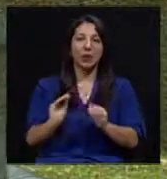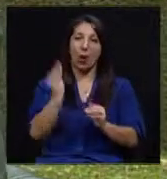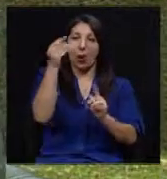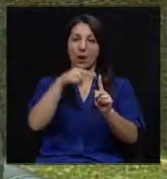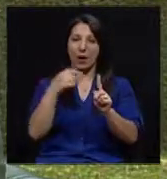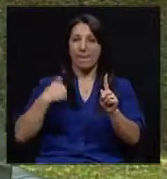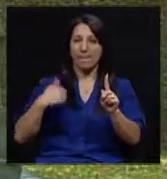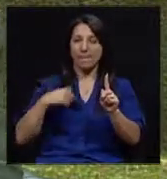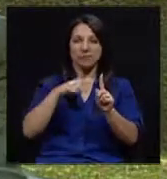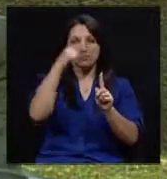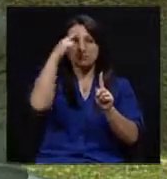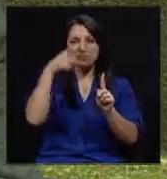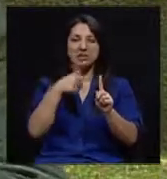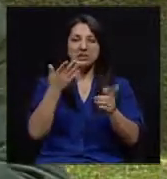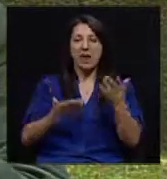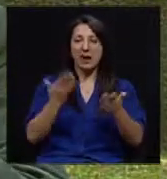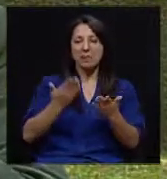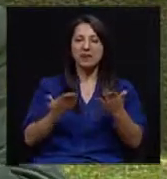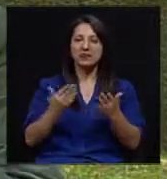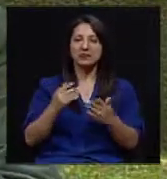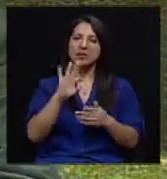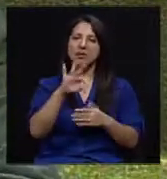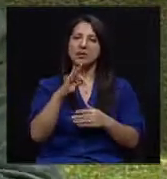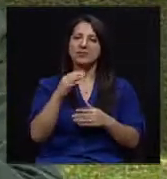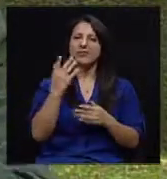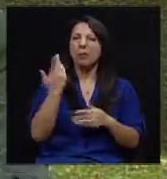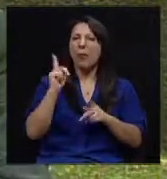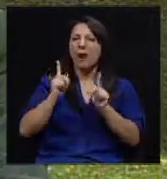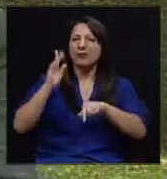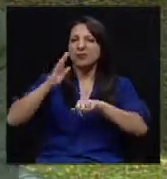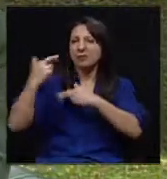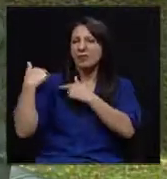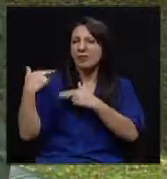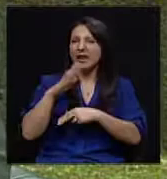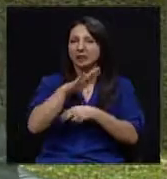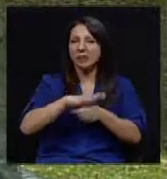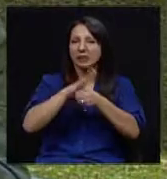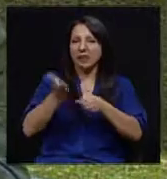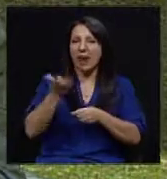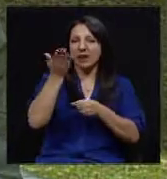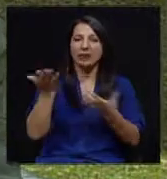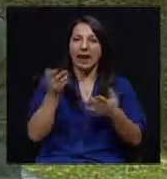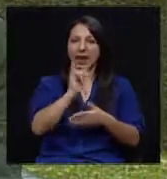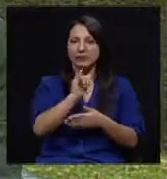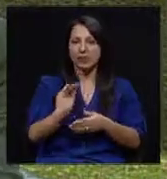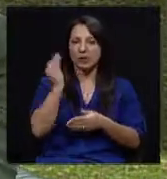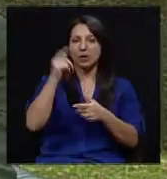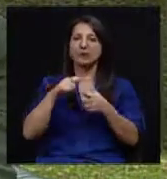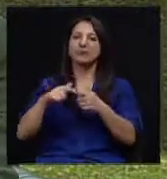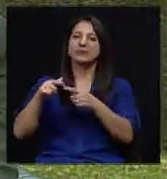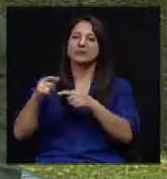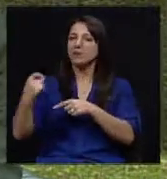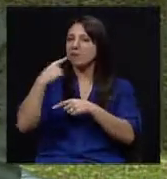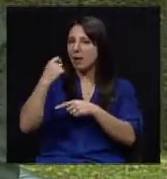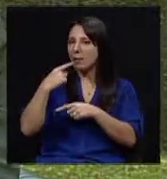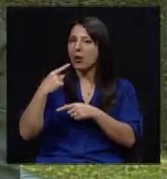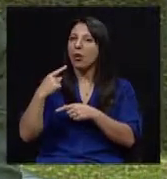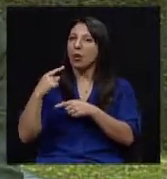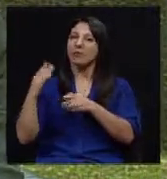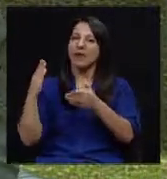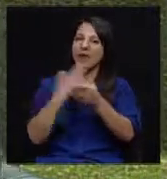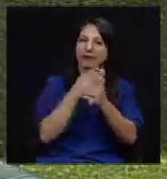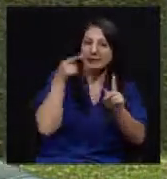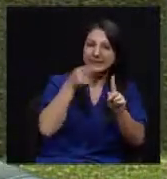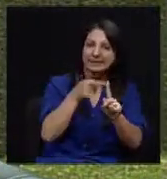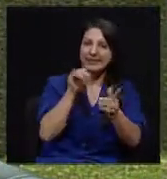pienso en este paciente probablemente el mecanismo responsable de la aumentar la presión arterial sea este, entonces uso un fármaco que ataque ese mecanismo.